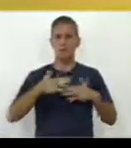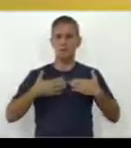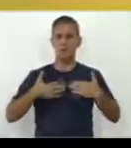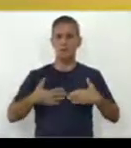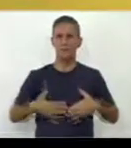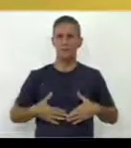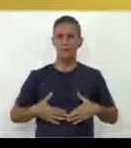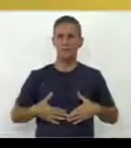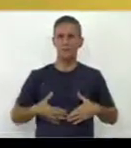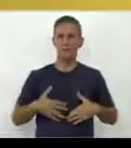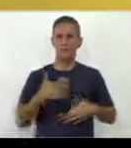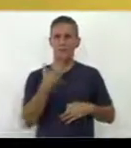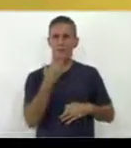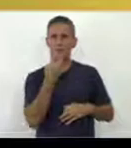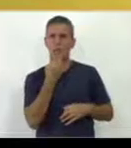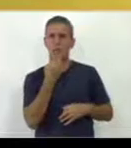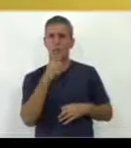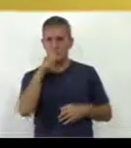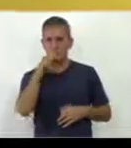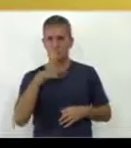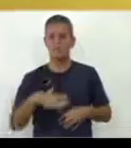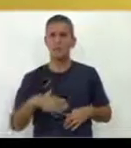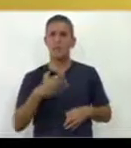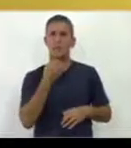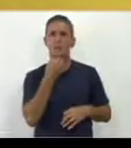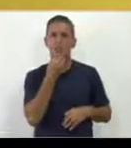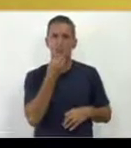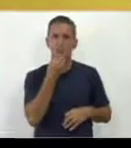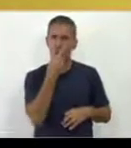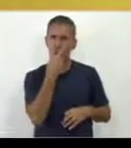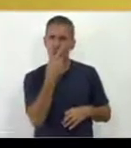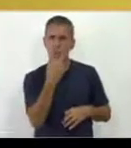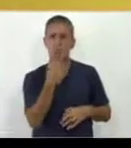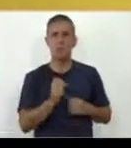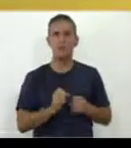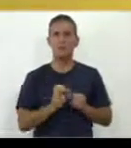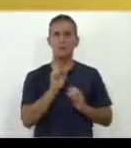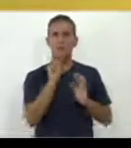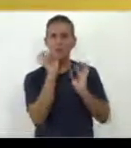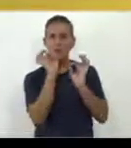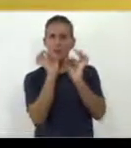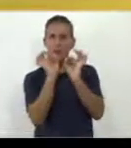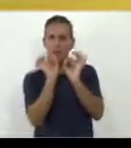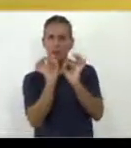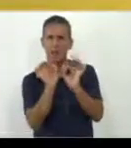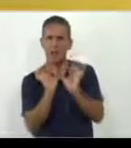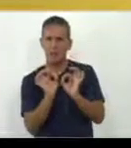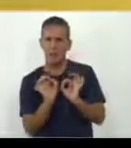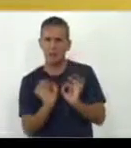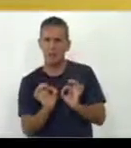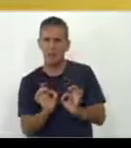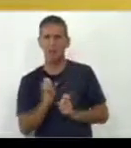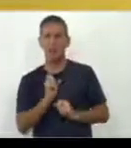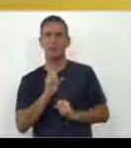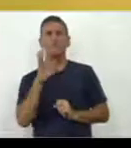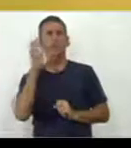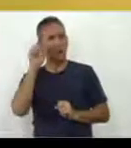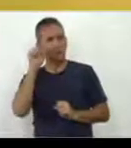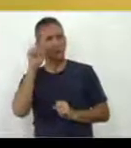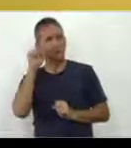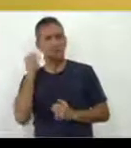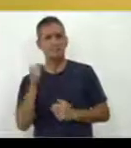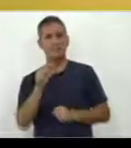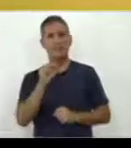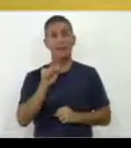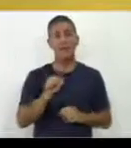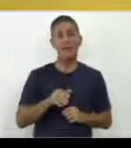Por tanto, estamos reforzando que un mismo audiovisual puede ser utilizado muchas veces. Miren, hasta en el plano práctico